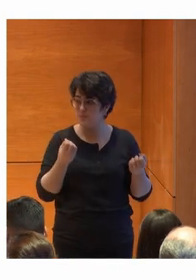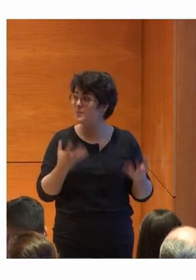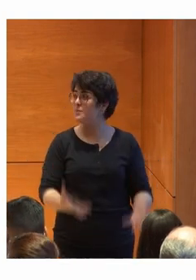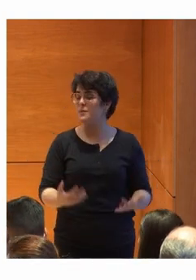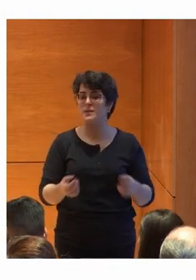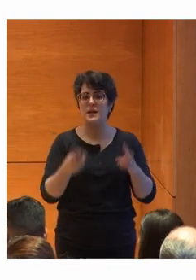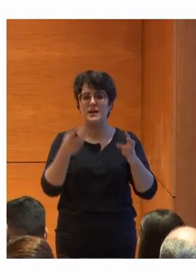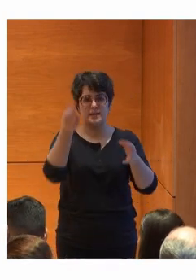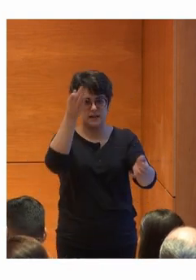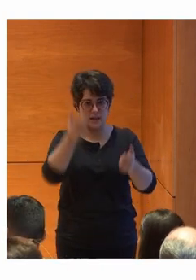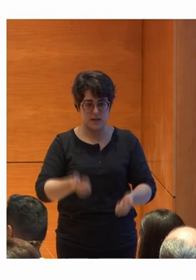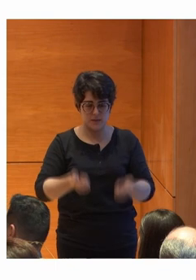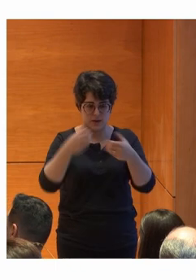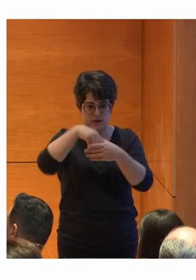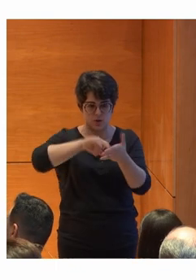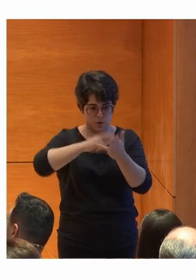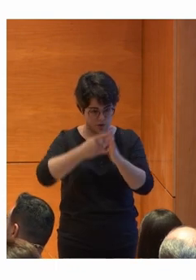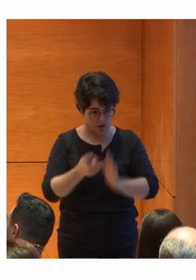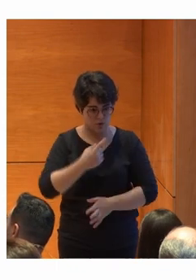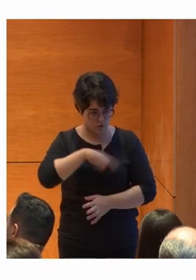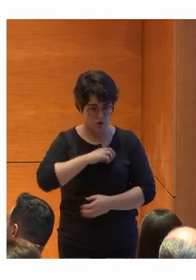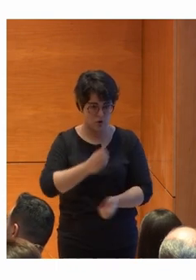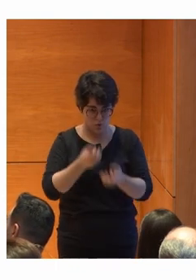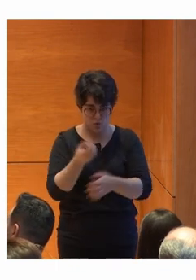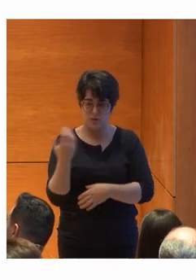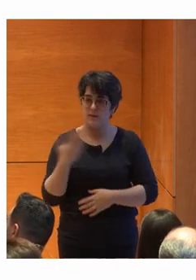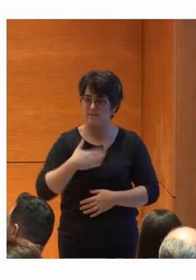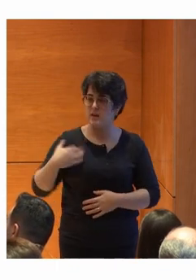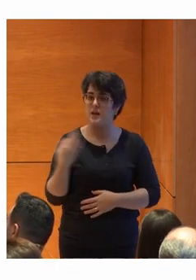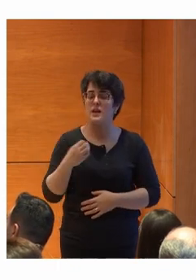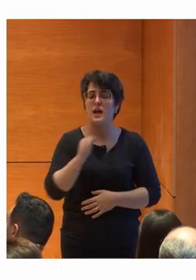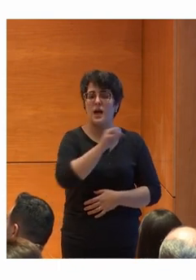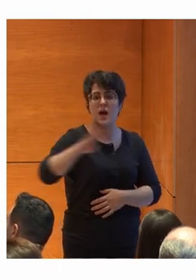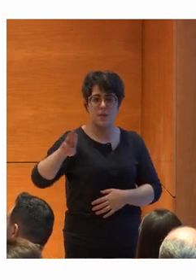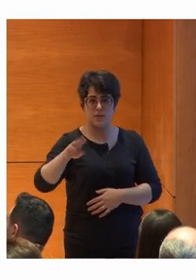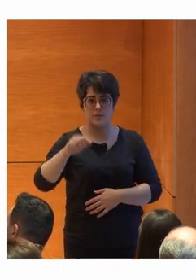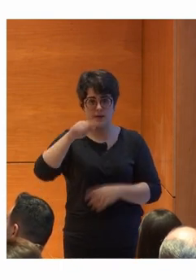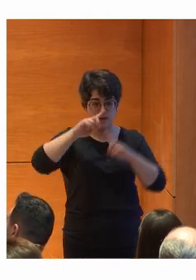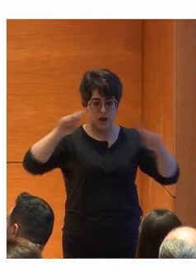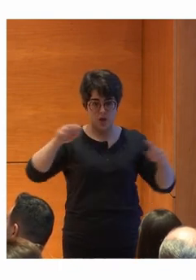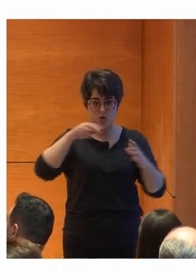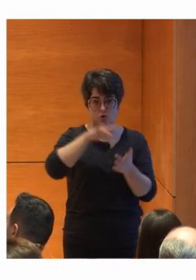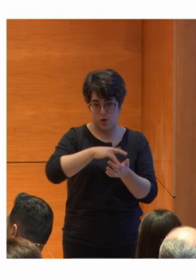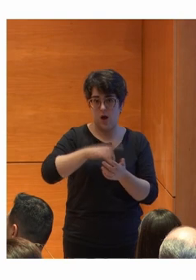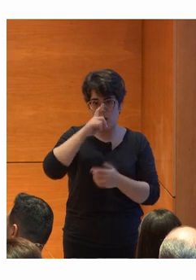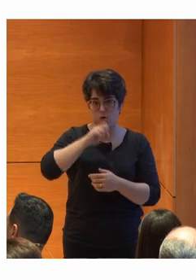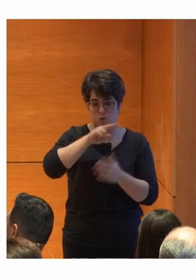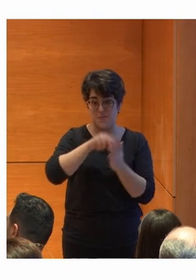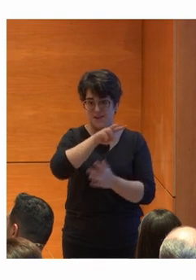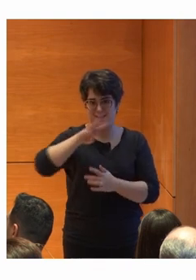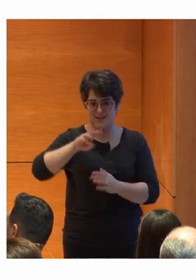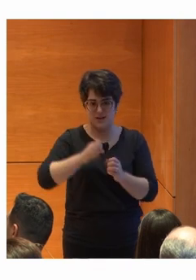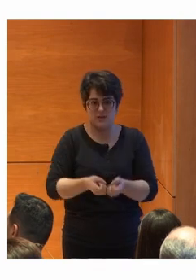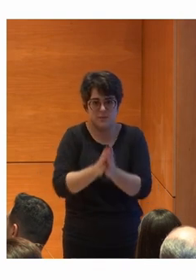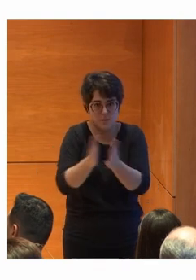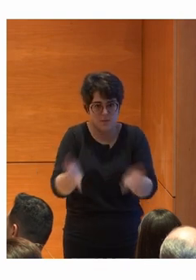en detalle en el proyecto que os queremos contar hoy, es una aplicación, la hemos lanzado este año, en 2023, y